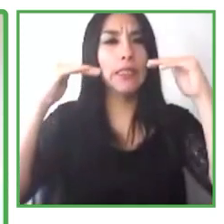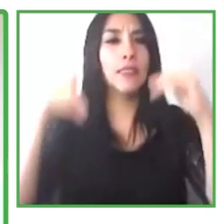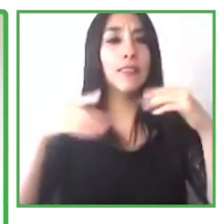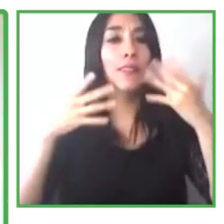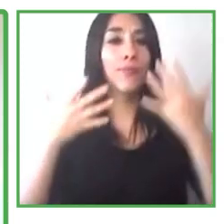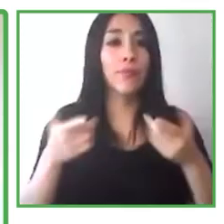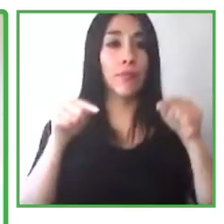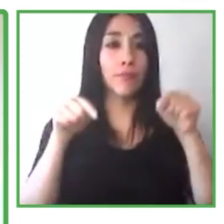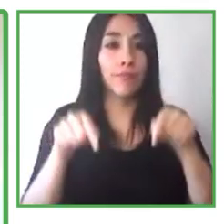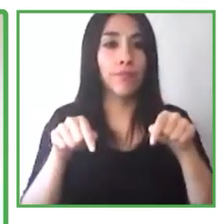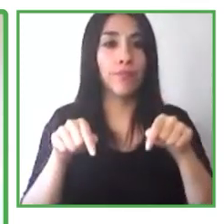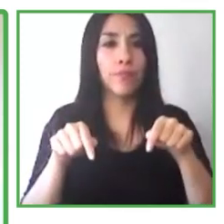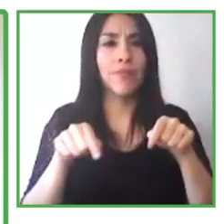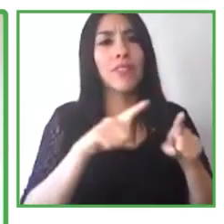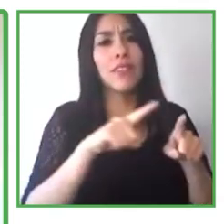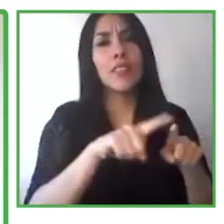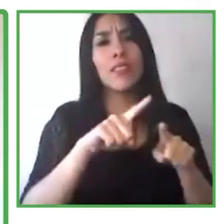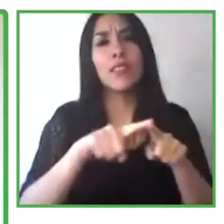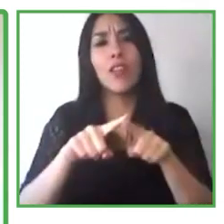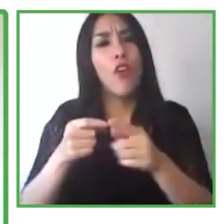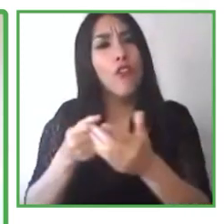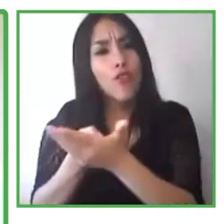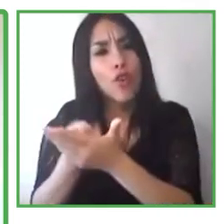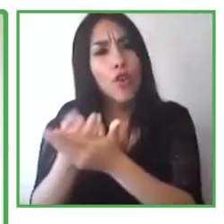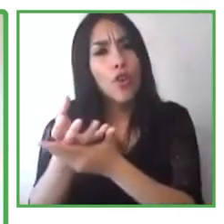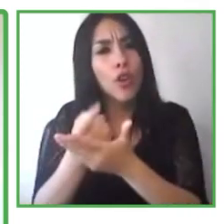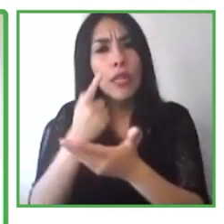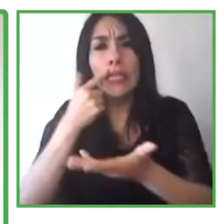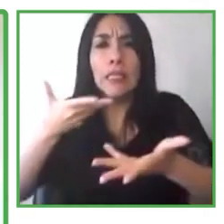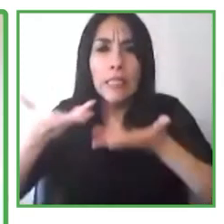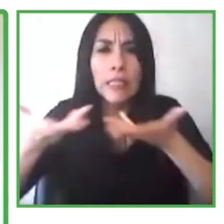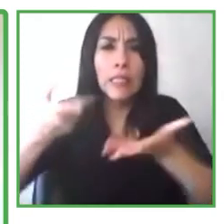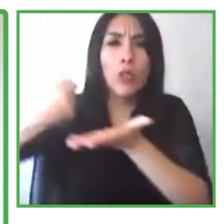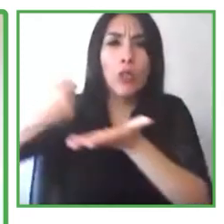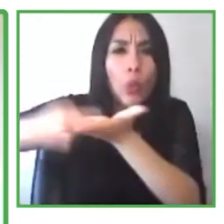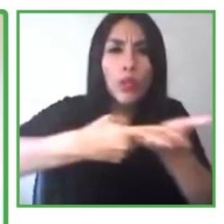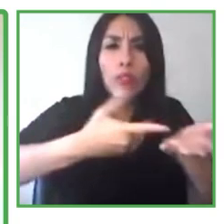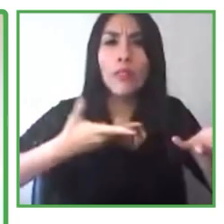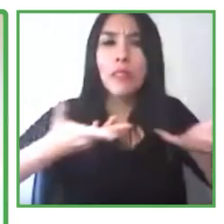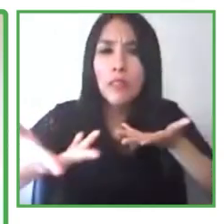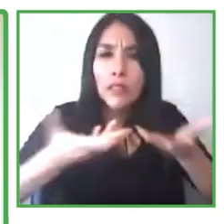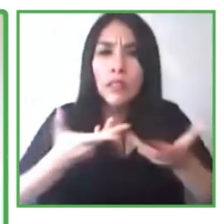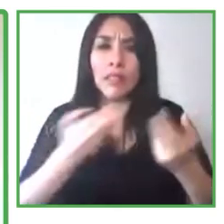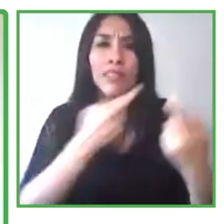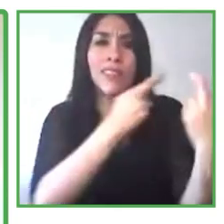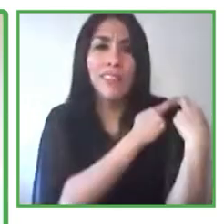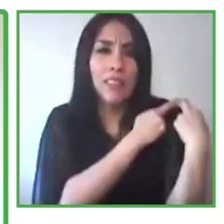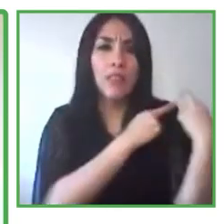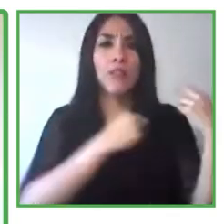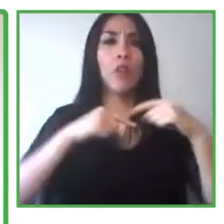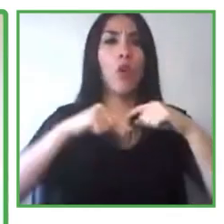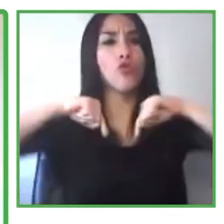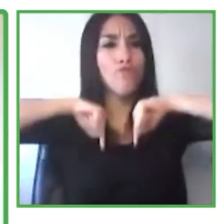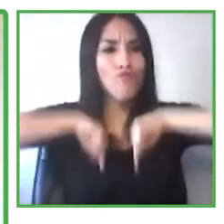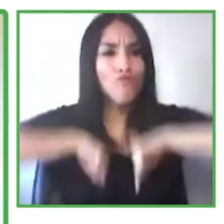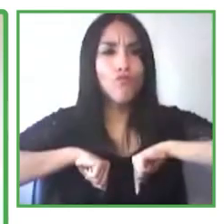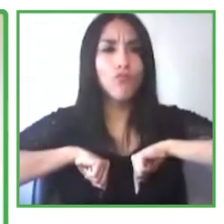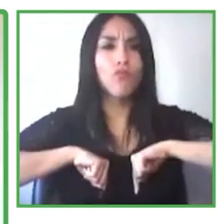para los entrevistadores, para los gerentes de contratación. Queremos apoyarlos, capacitarlos, para que todos, para que cuando alguien